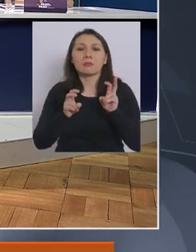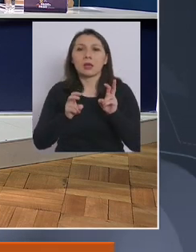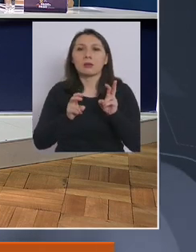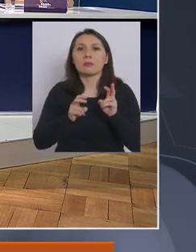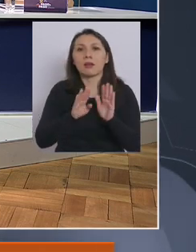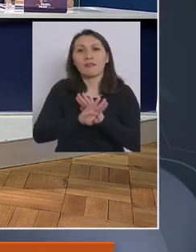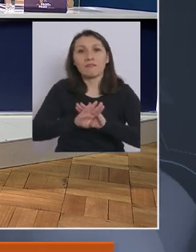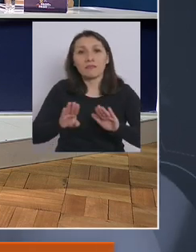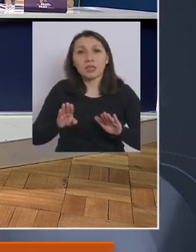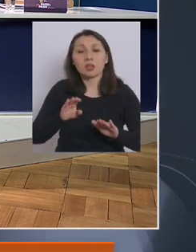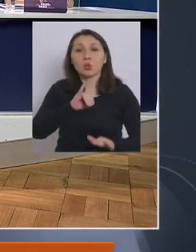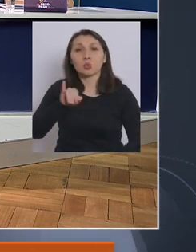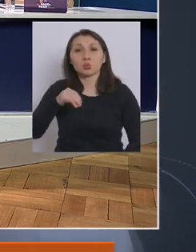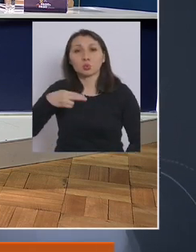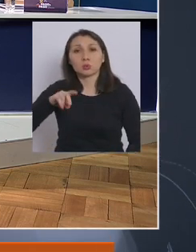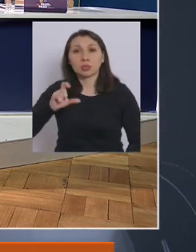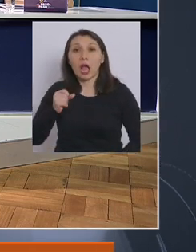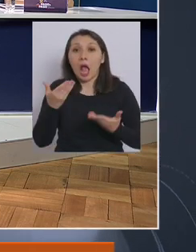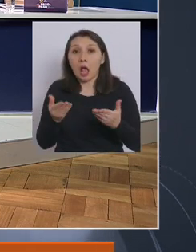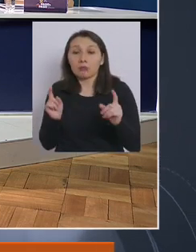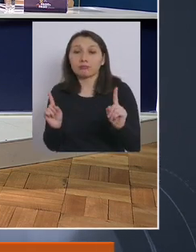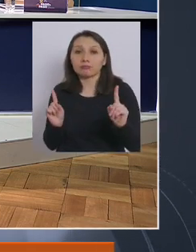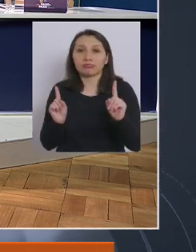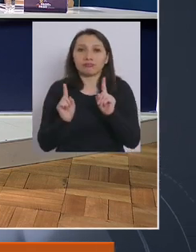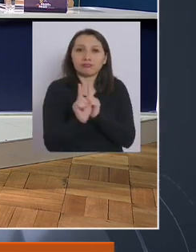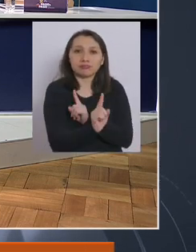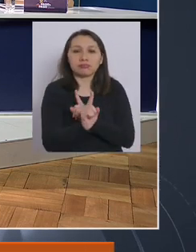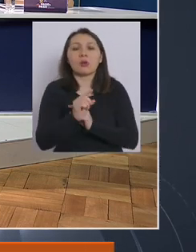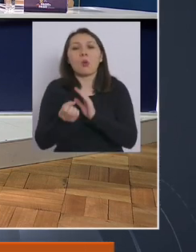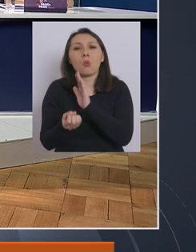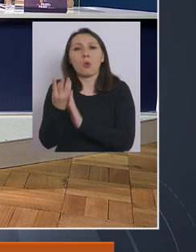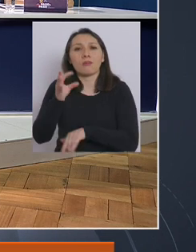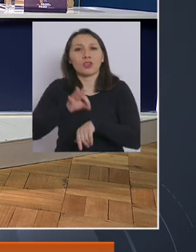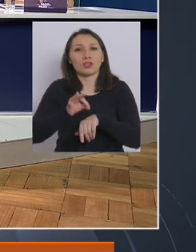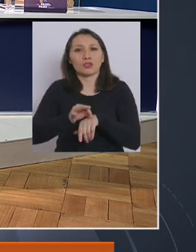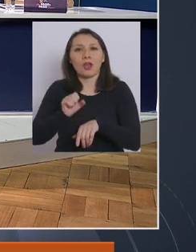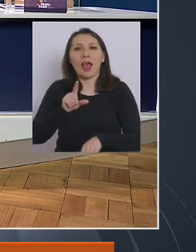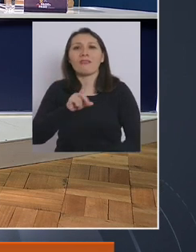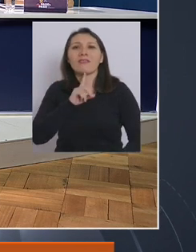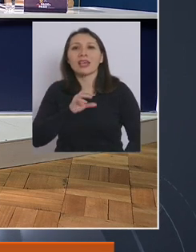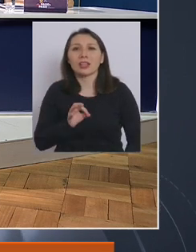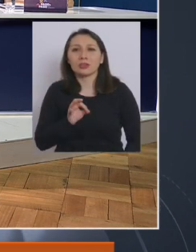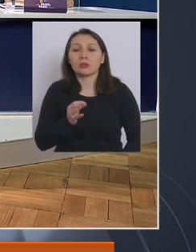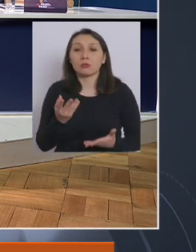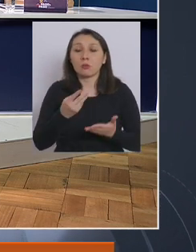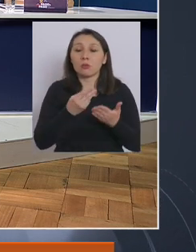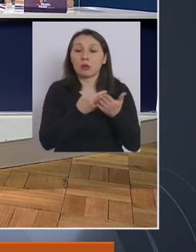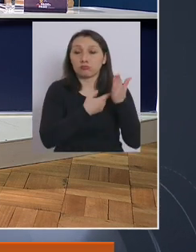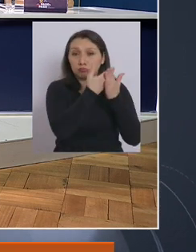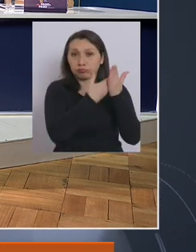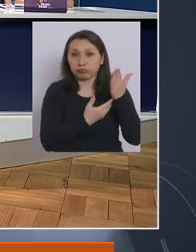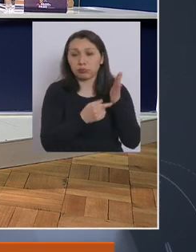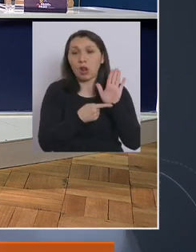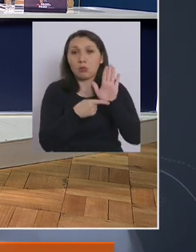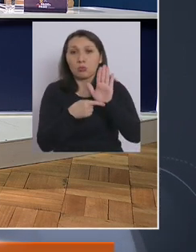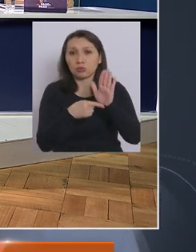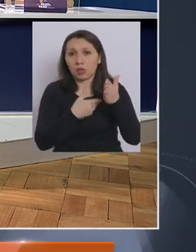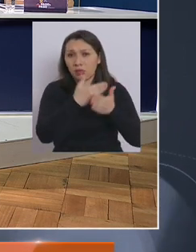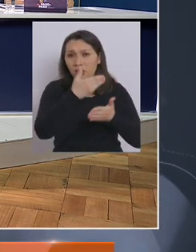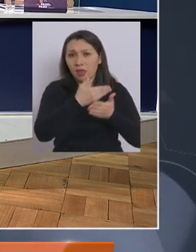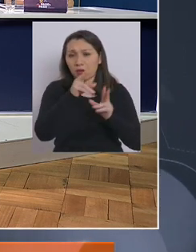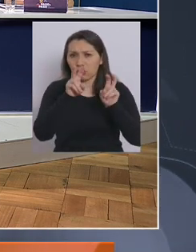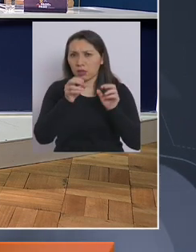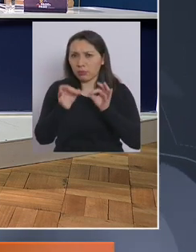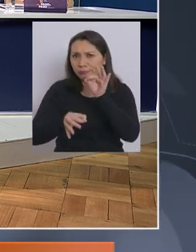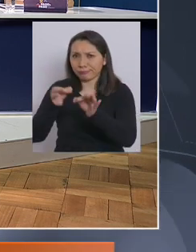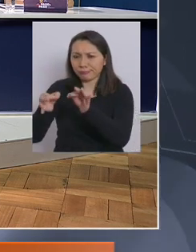Arturo Zúñiga. Hoy vemos el debut de Alberto Duñac. Esto porque un artículo del Mostrador hoy día advertía de varios